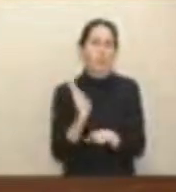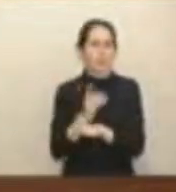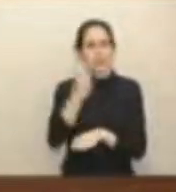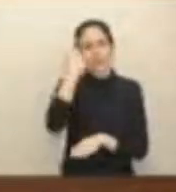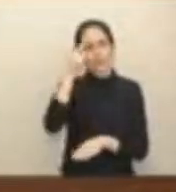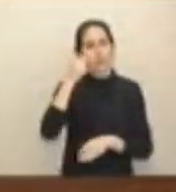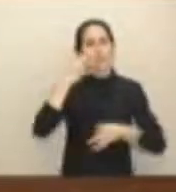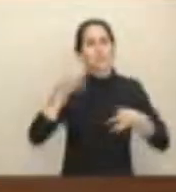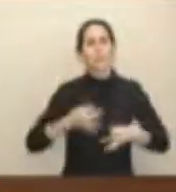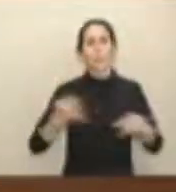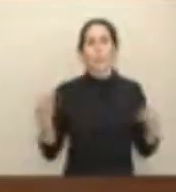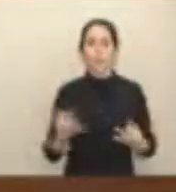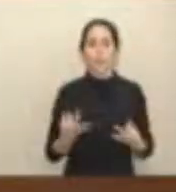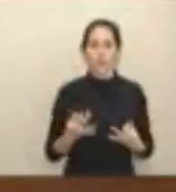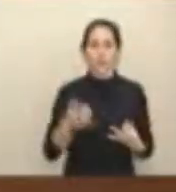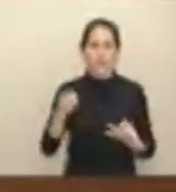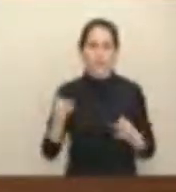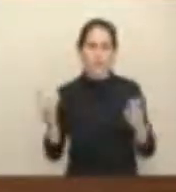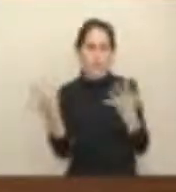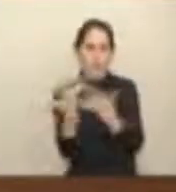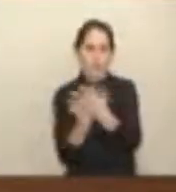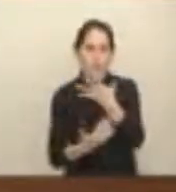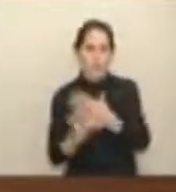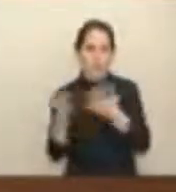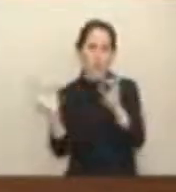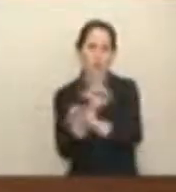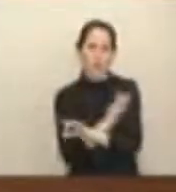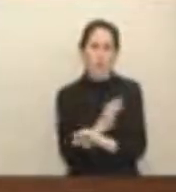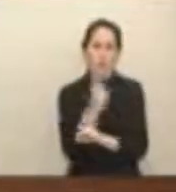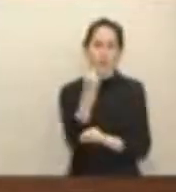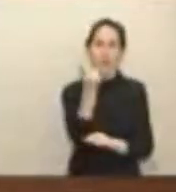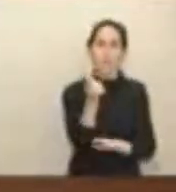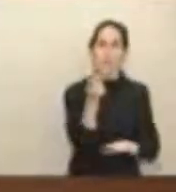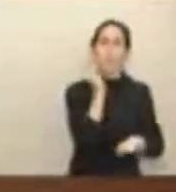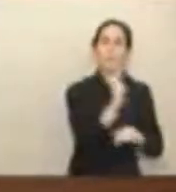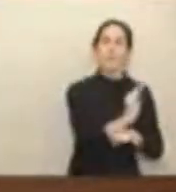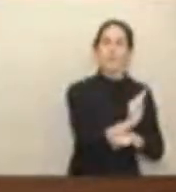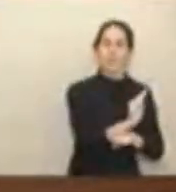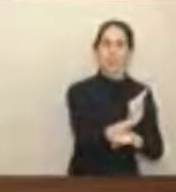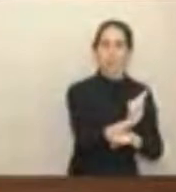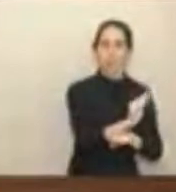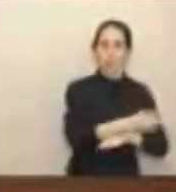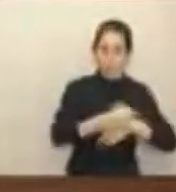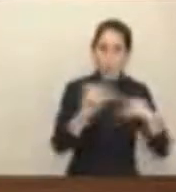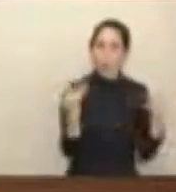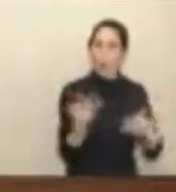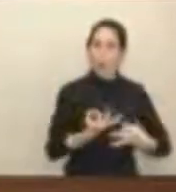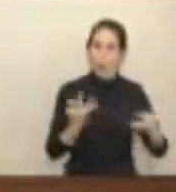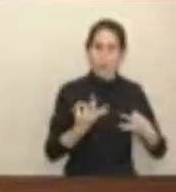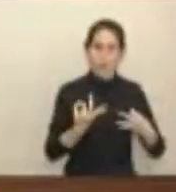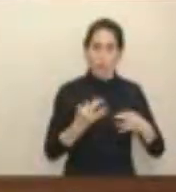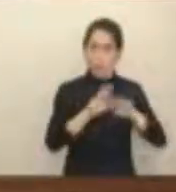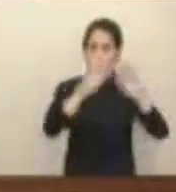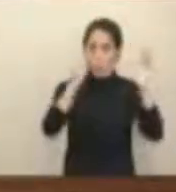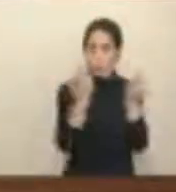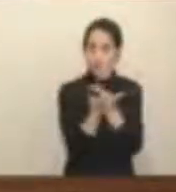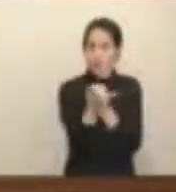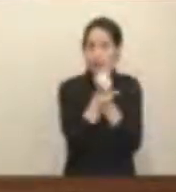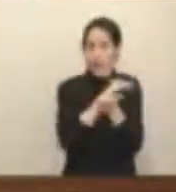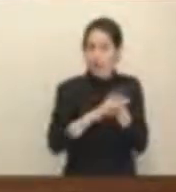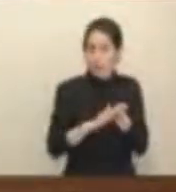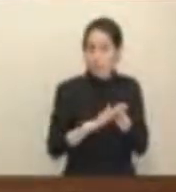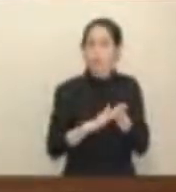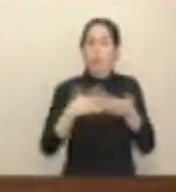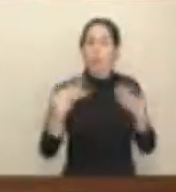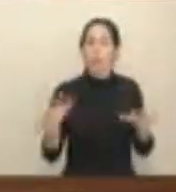segura que usted iba a confundir lo que es una prestación obligatoria, universal y gratuita, como